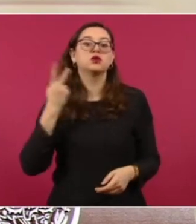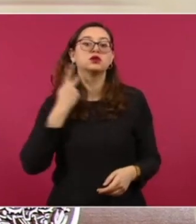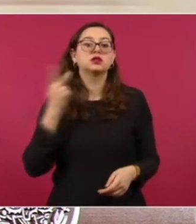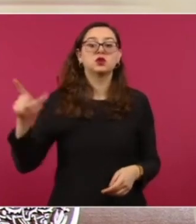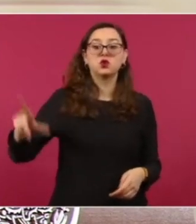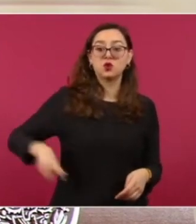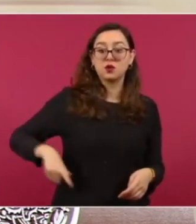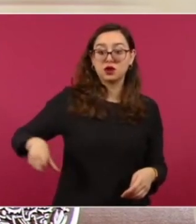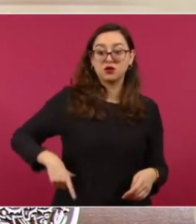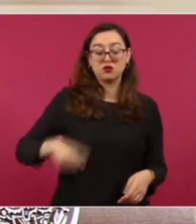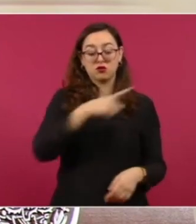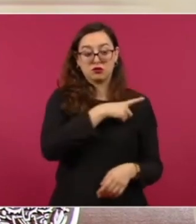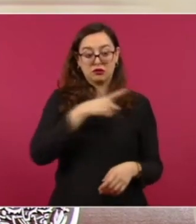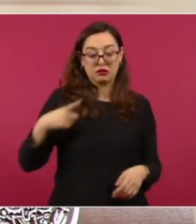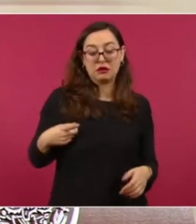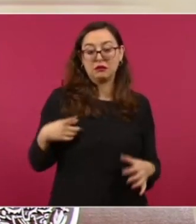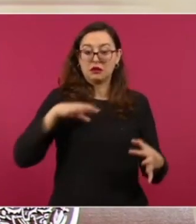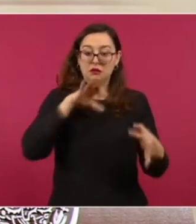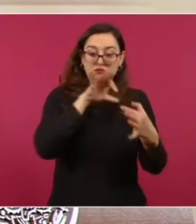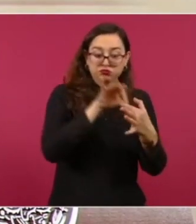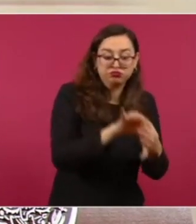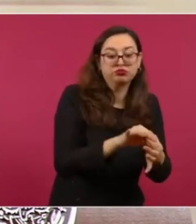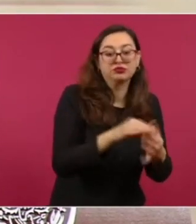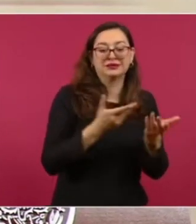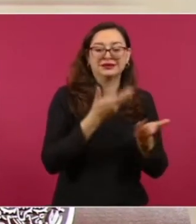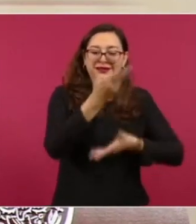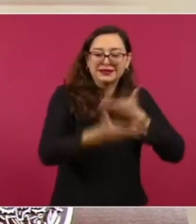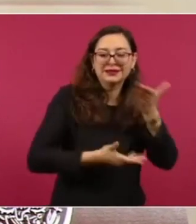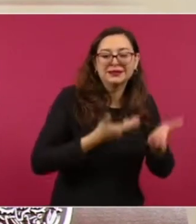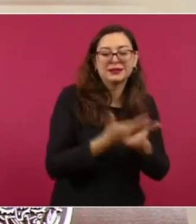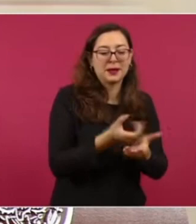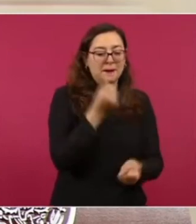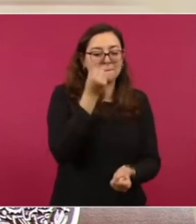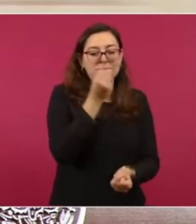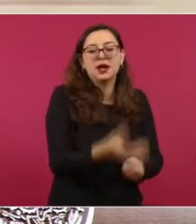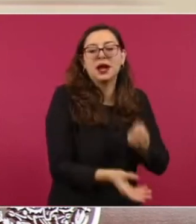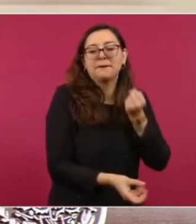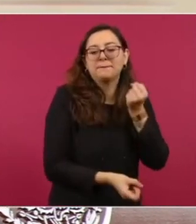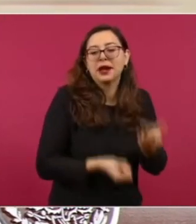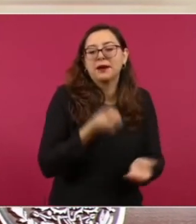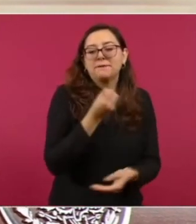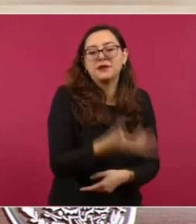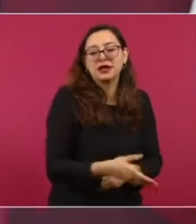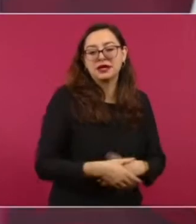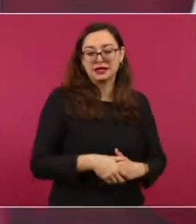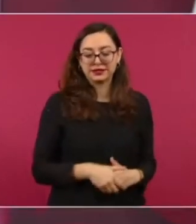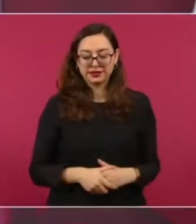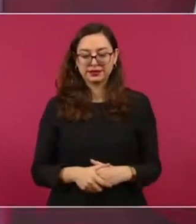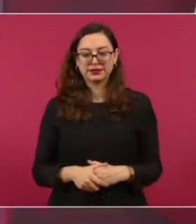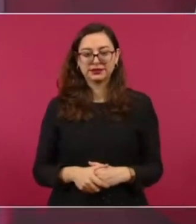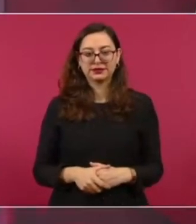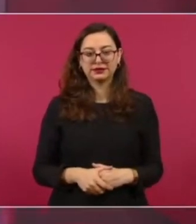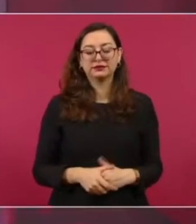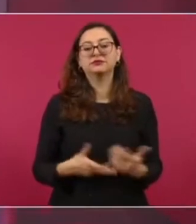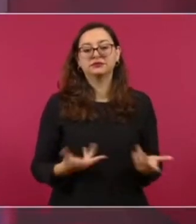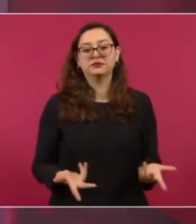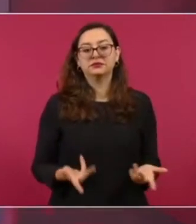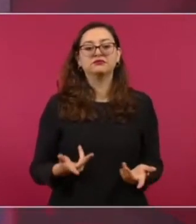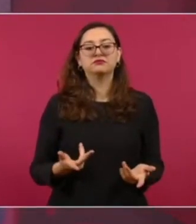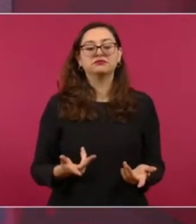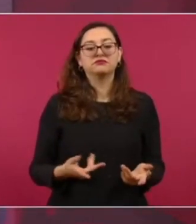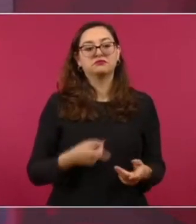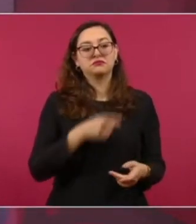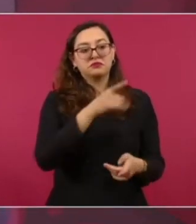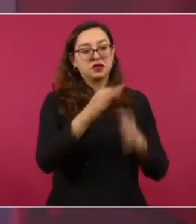medios convencionales que se venden por unos cuantos pesos al mejor postor para engañar amigos,